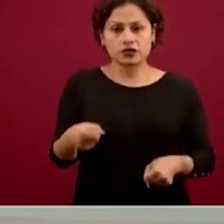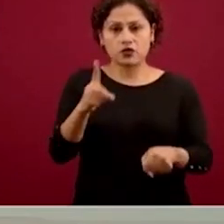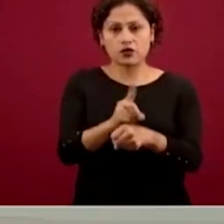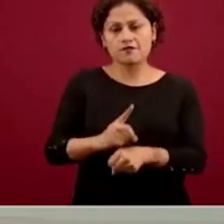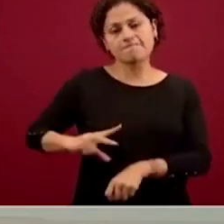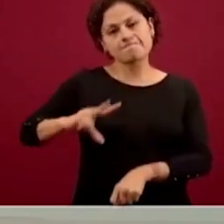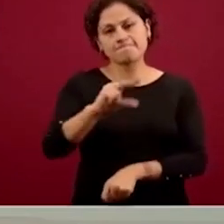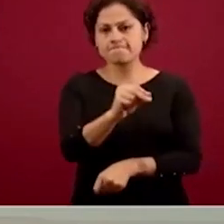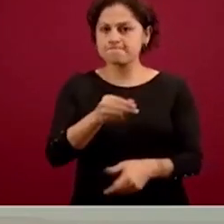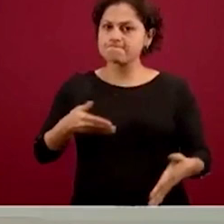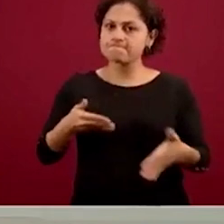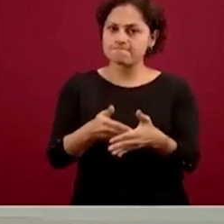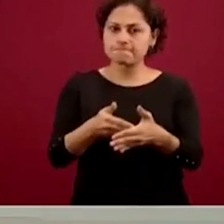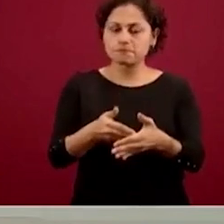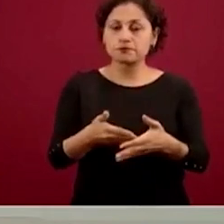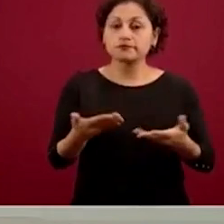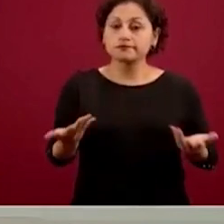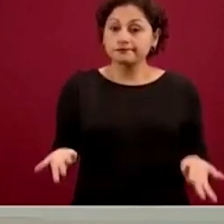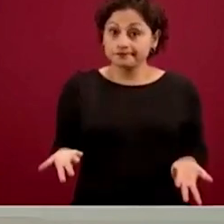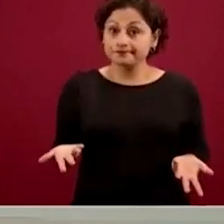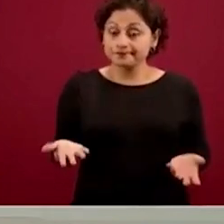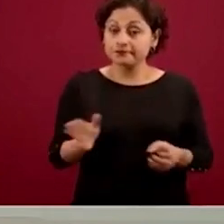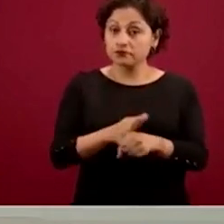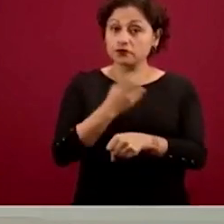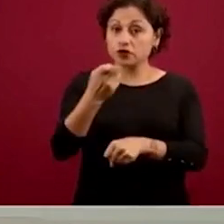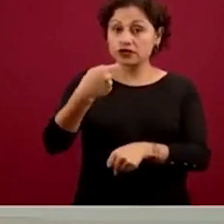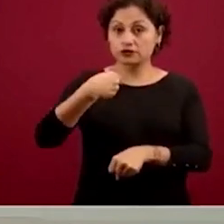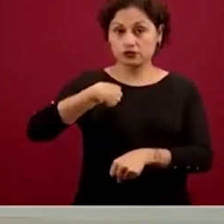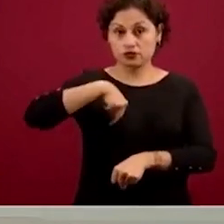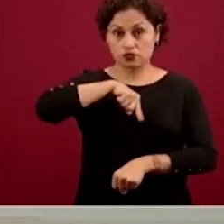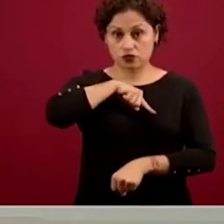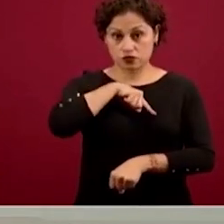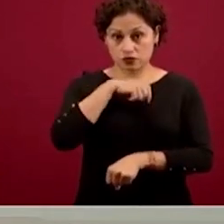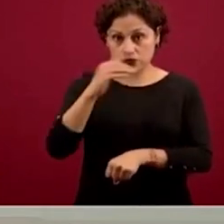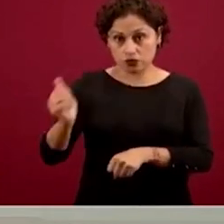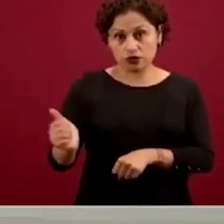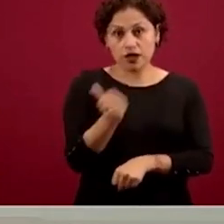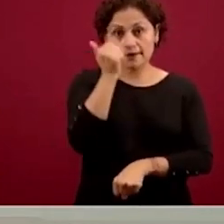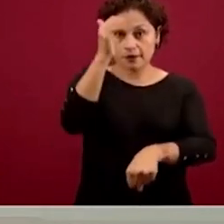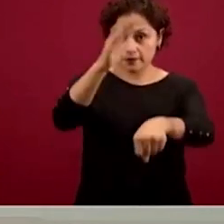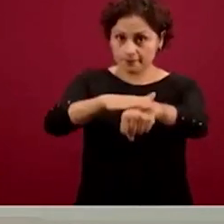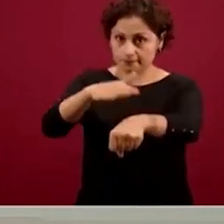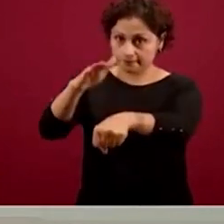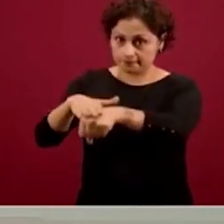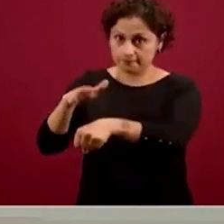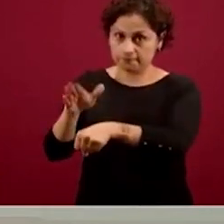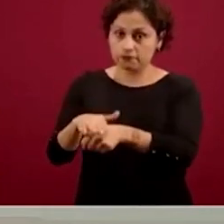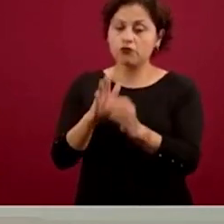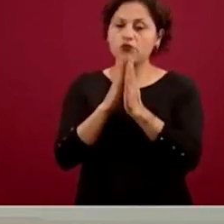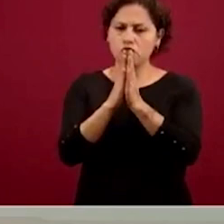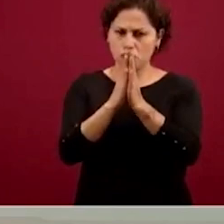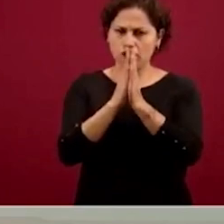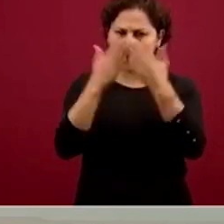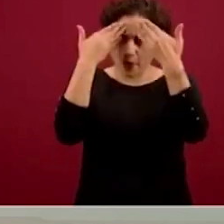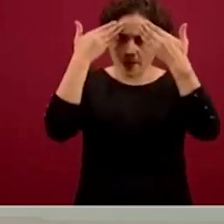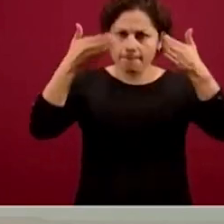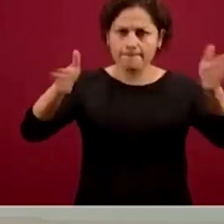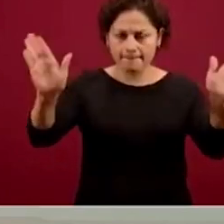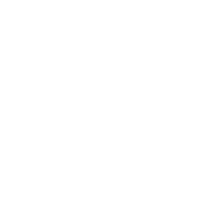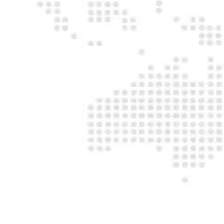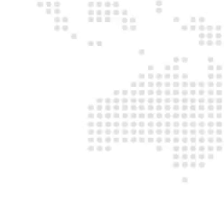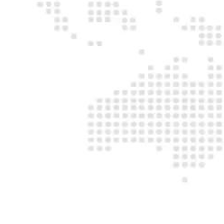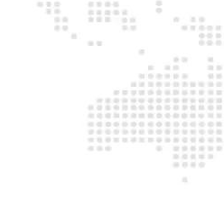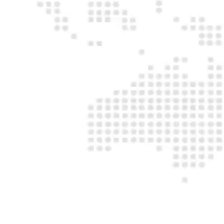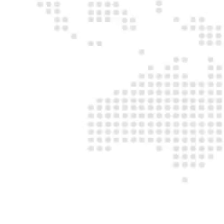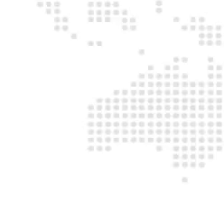ese supermercado. Entonces, hacemos un llamado también para tener criterio en este aspecto. Muchas